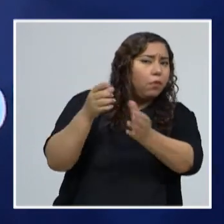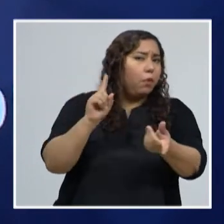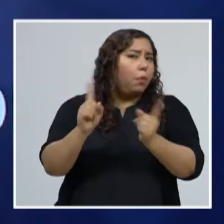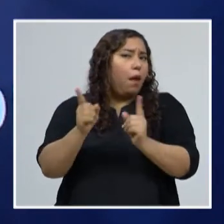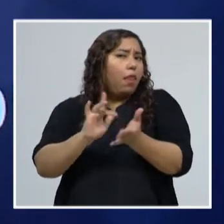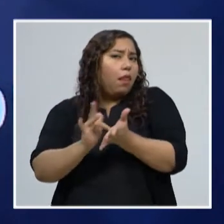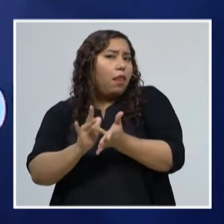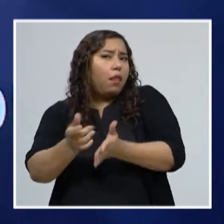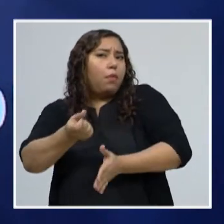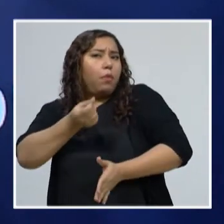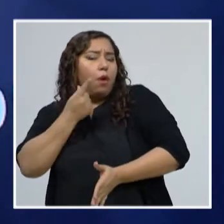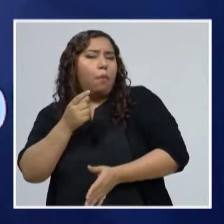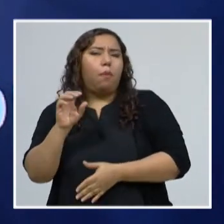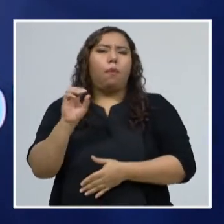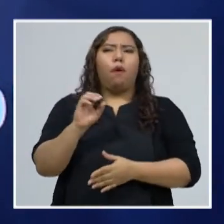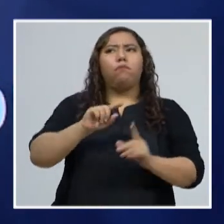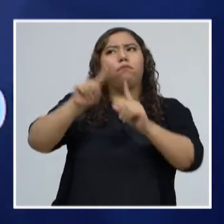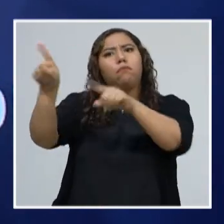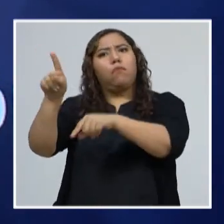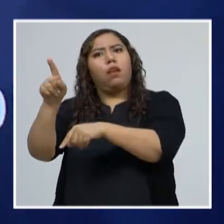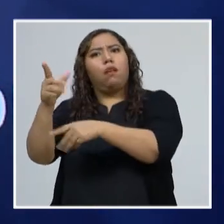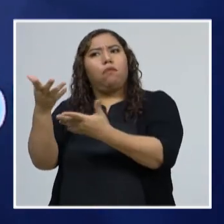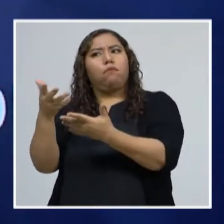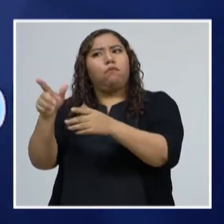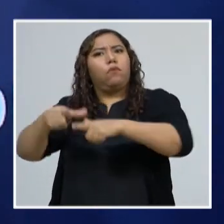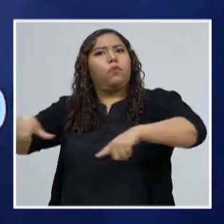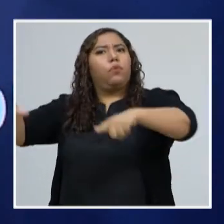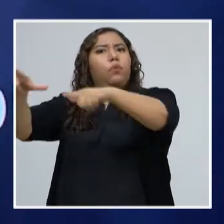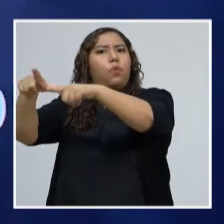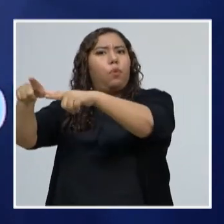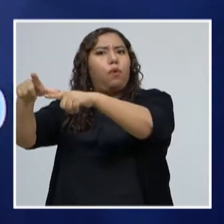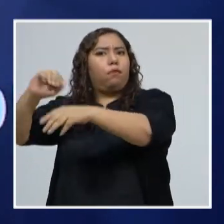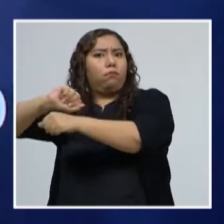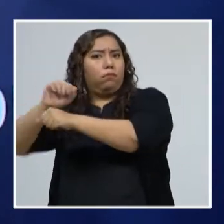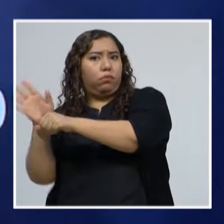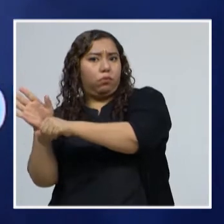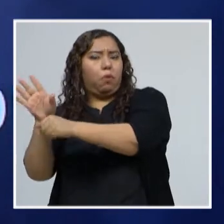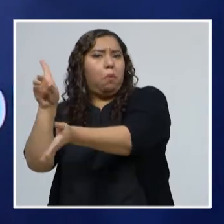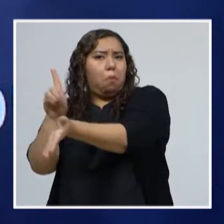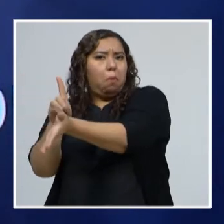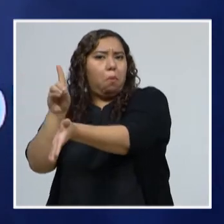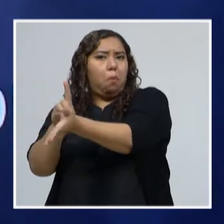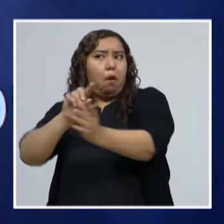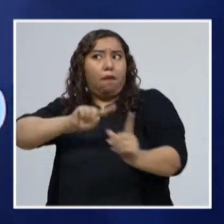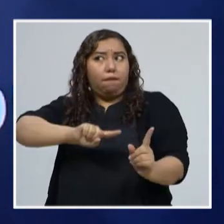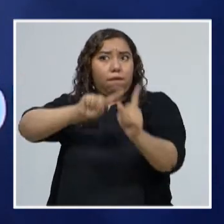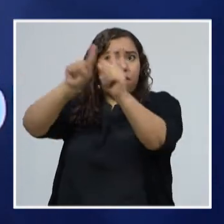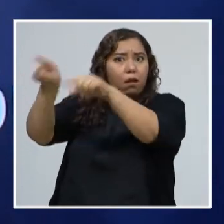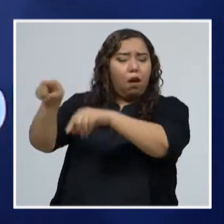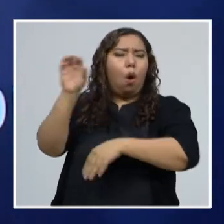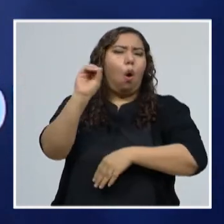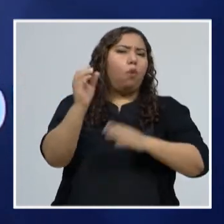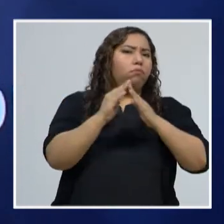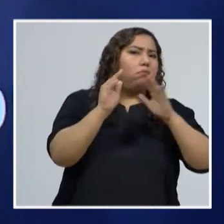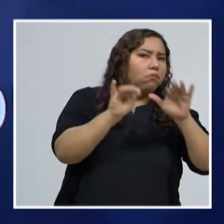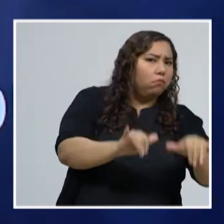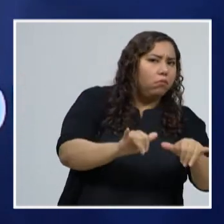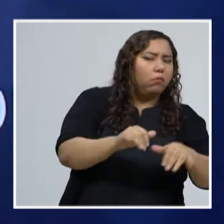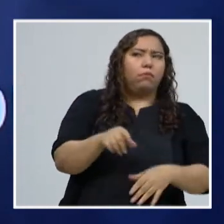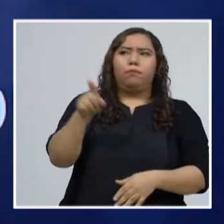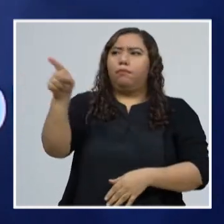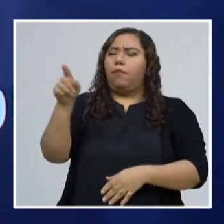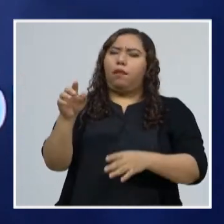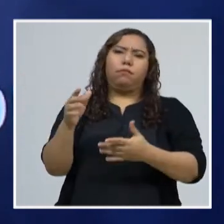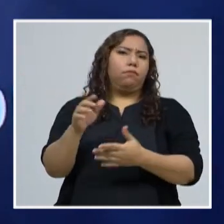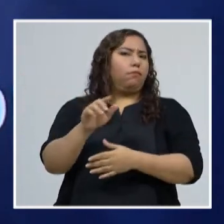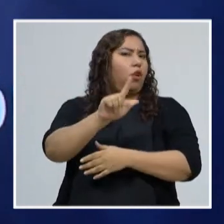quedarse en su casa, acudir a un centro de triaje que funcionan las 24 horas, prácticamente los 7 días de la semana, en todo el país